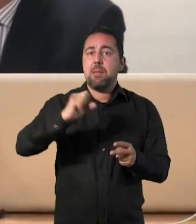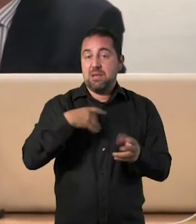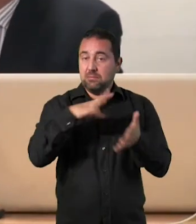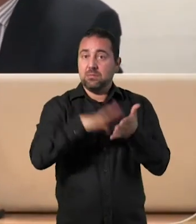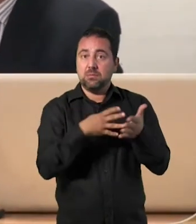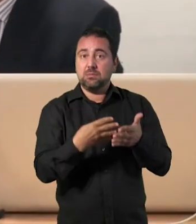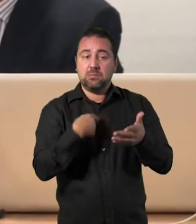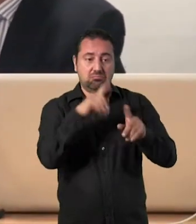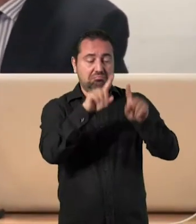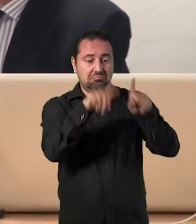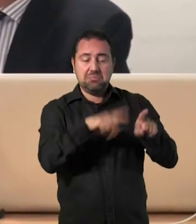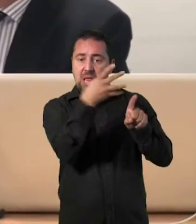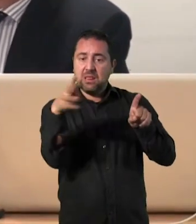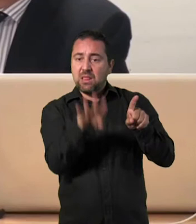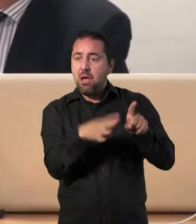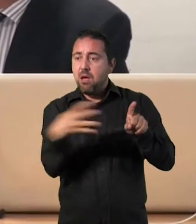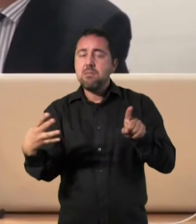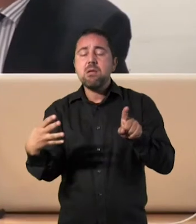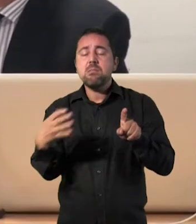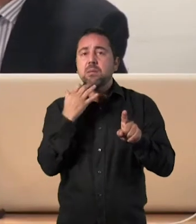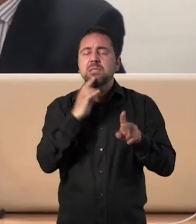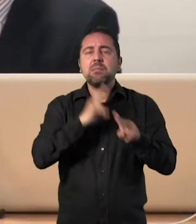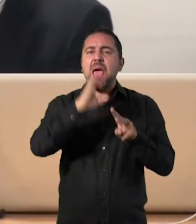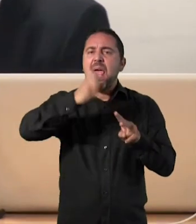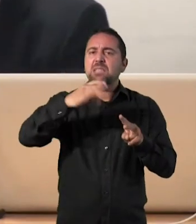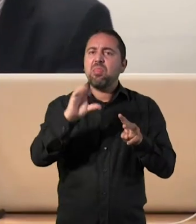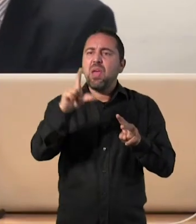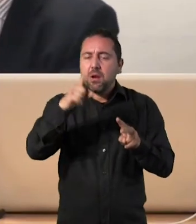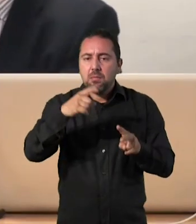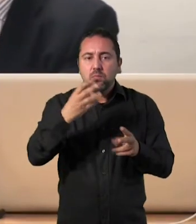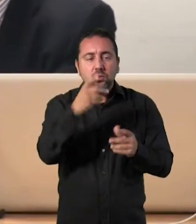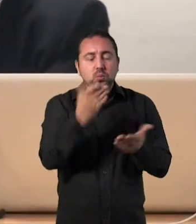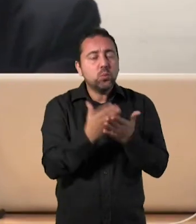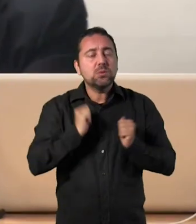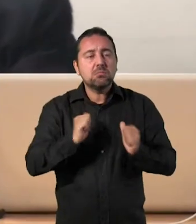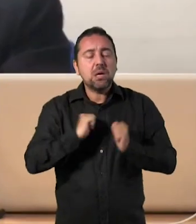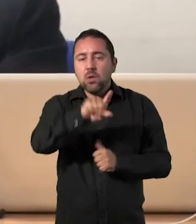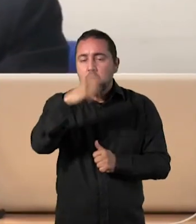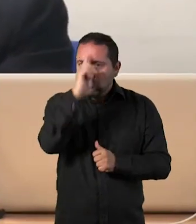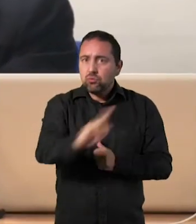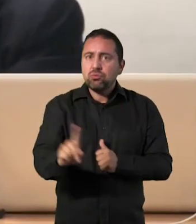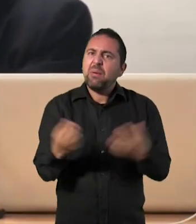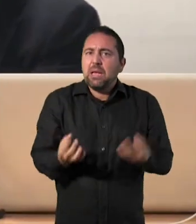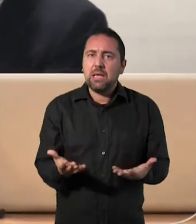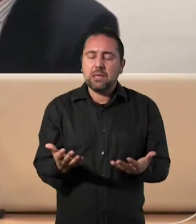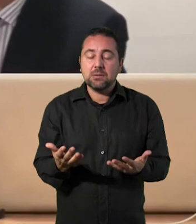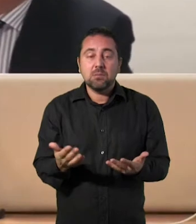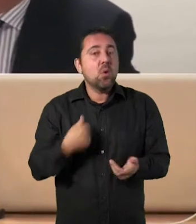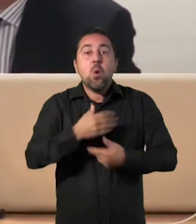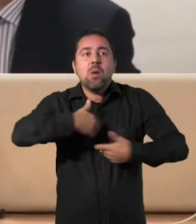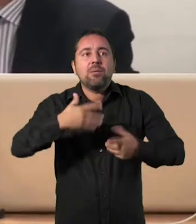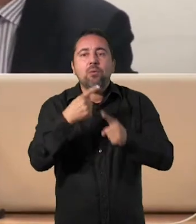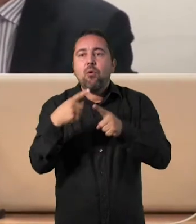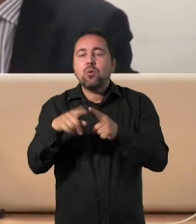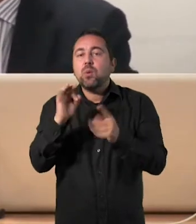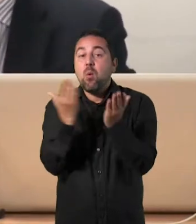y nadie sabe lo que es una tabla dinámica en Excel, en un segundo curso de máster. Y os aseguro una cosa, que cualquier cosa que